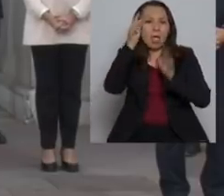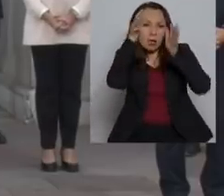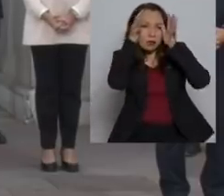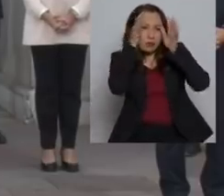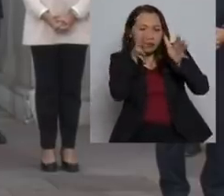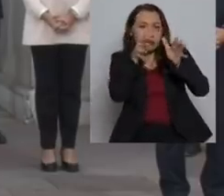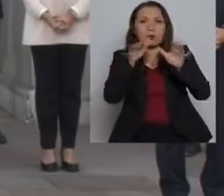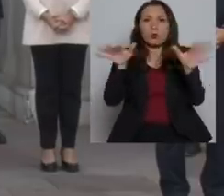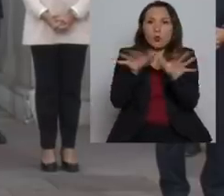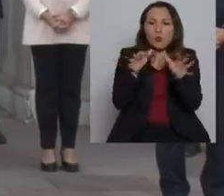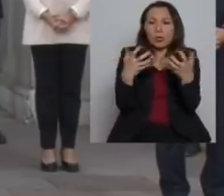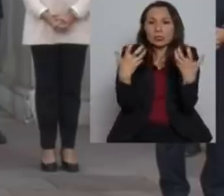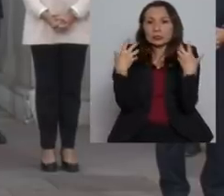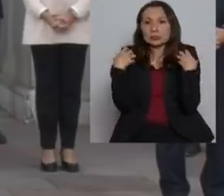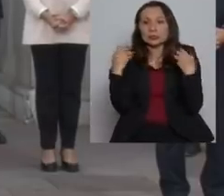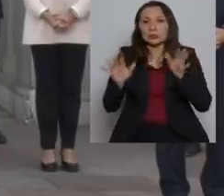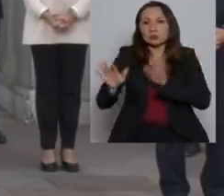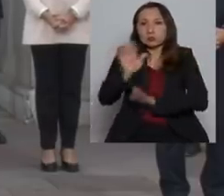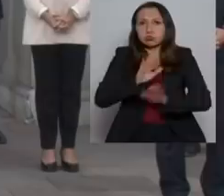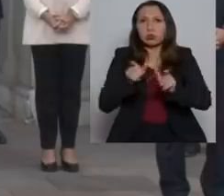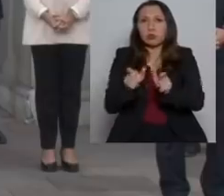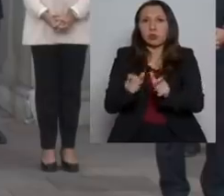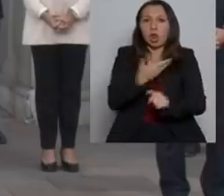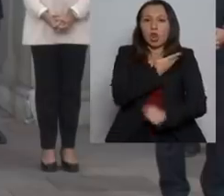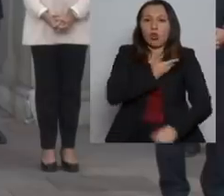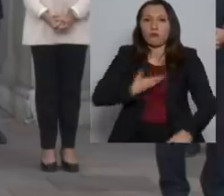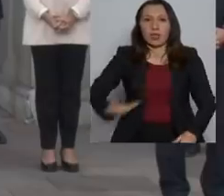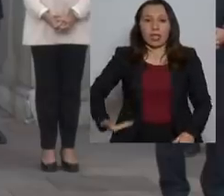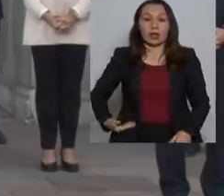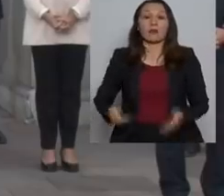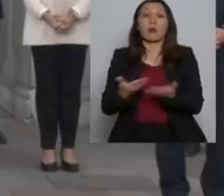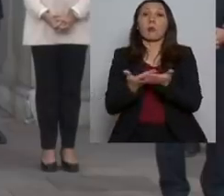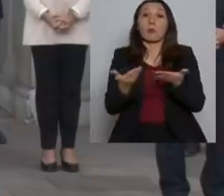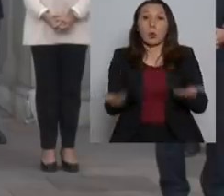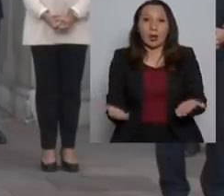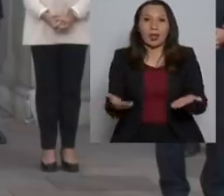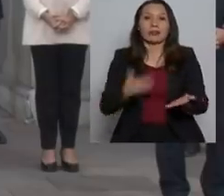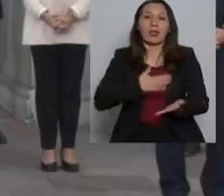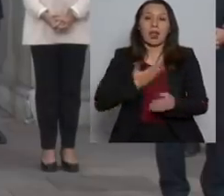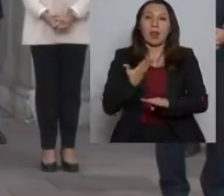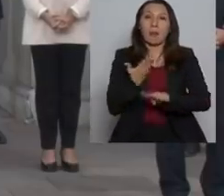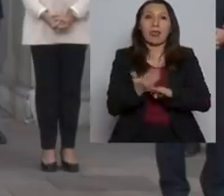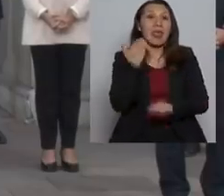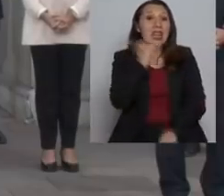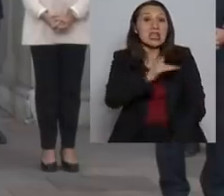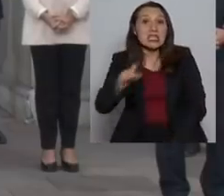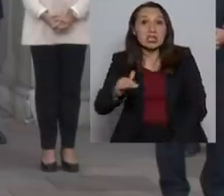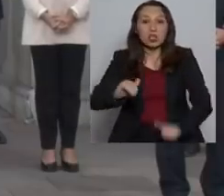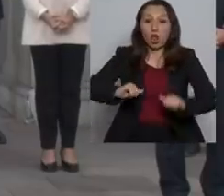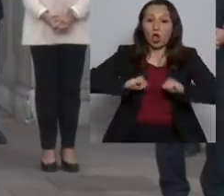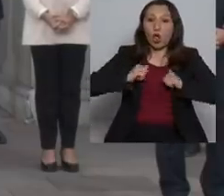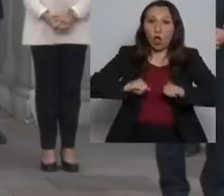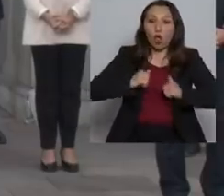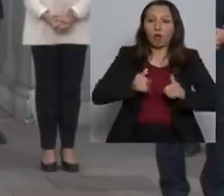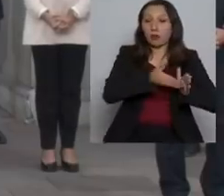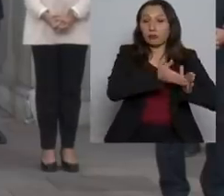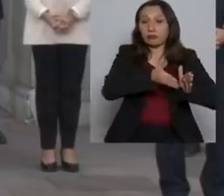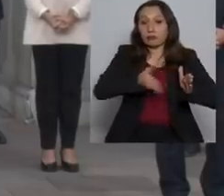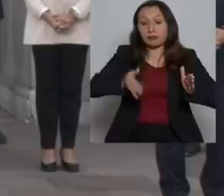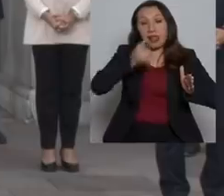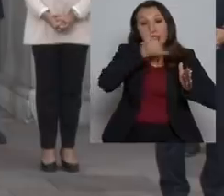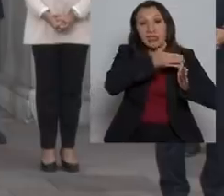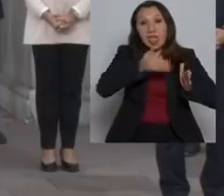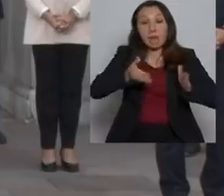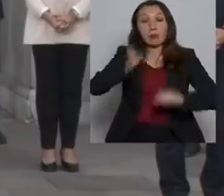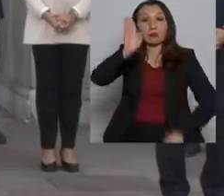y ocupaciones de nuestro gobierno. Y por eso, quiero pedirle a los niños y jóvenes que durante este periodo